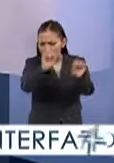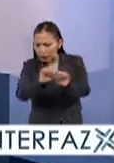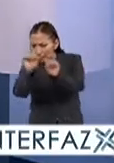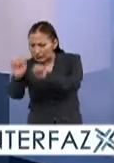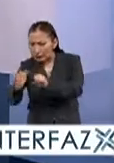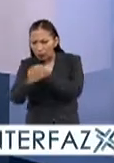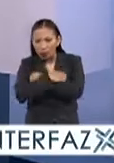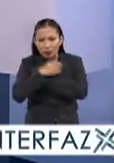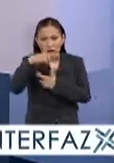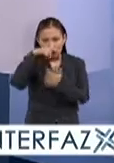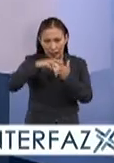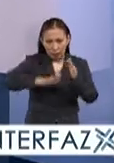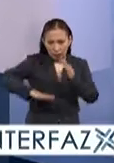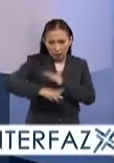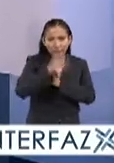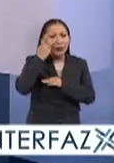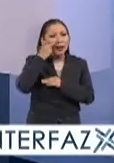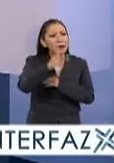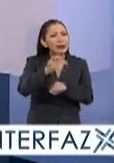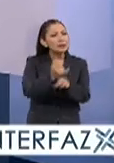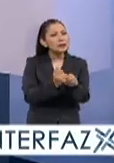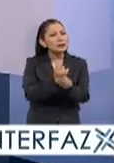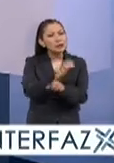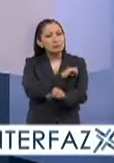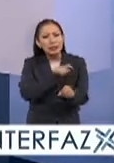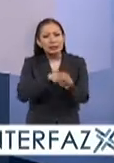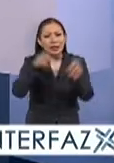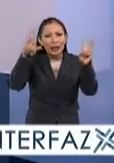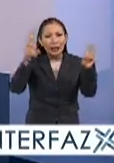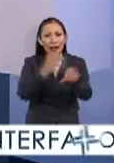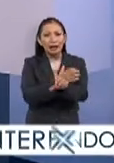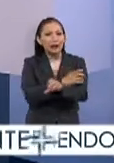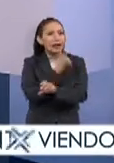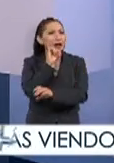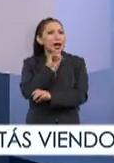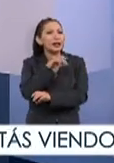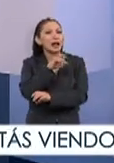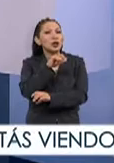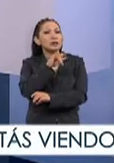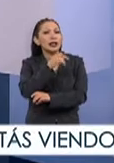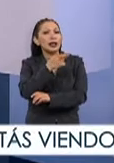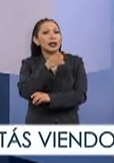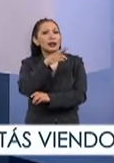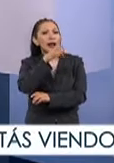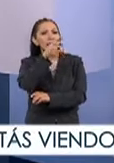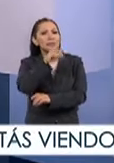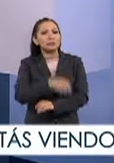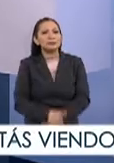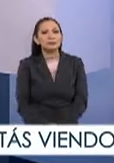educativos de la región. Veamos este reportaje especial de mi compañera Ana Luisa Guerrero.